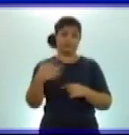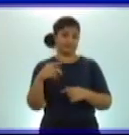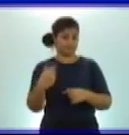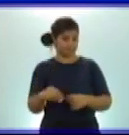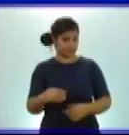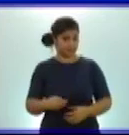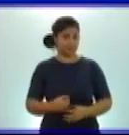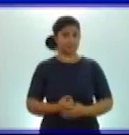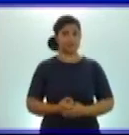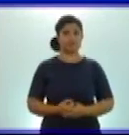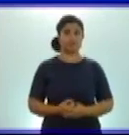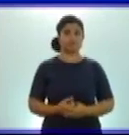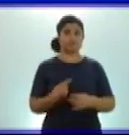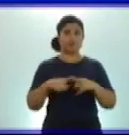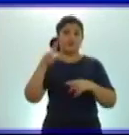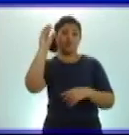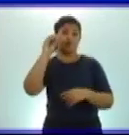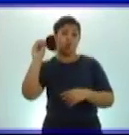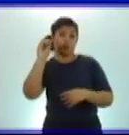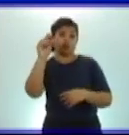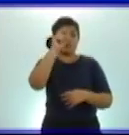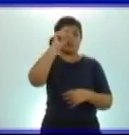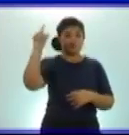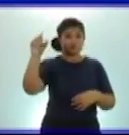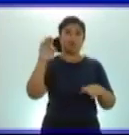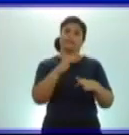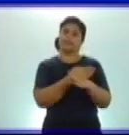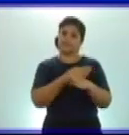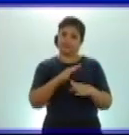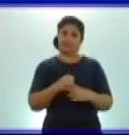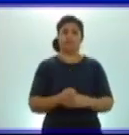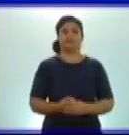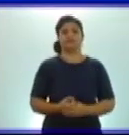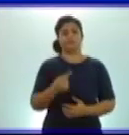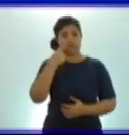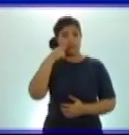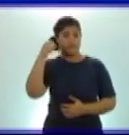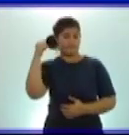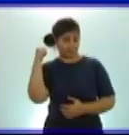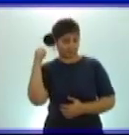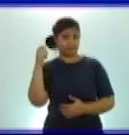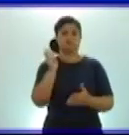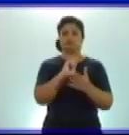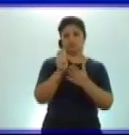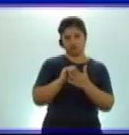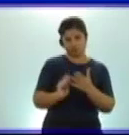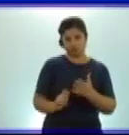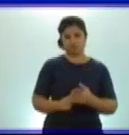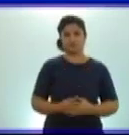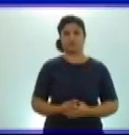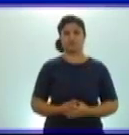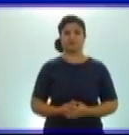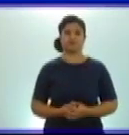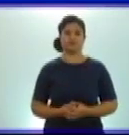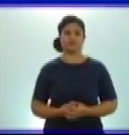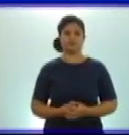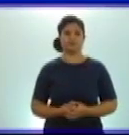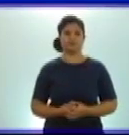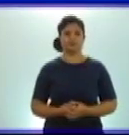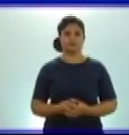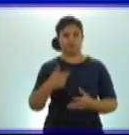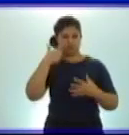de trabajo. Yo lo voy a dejar en pantalla para que terminen de copiarlo, pero insisto, yo quiero